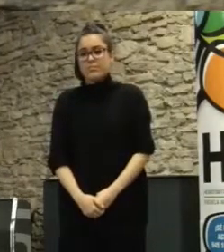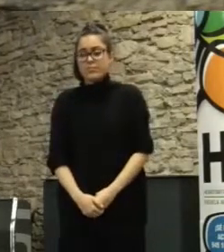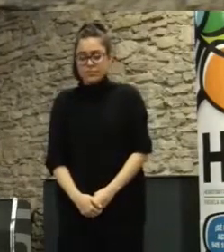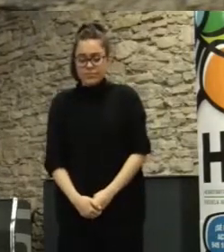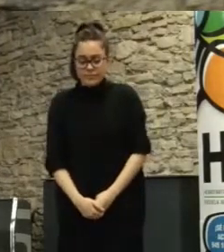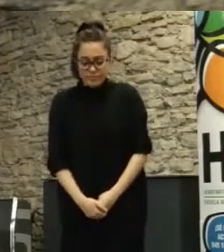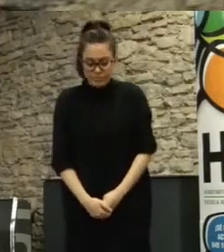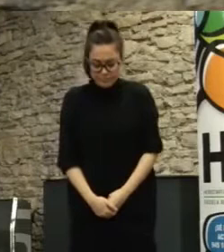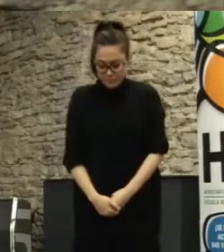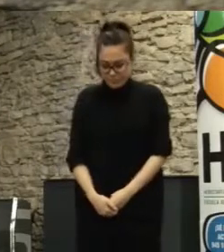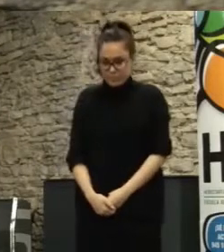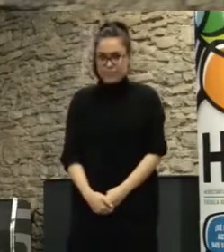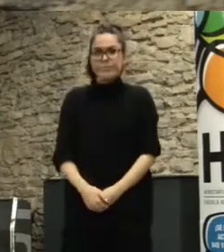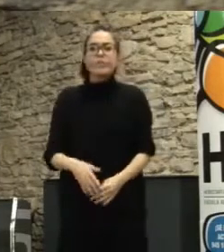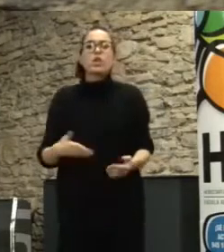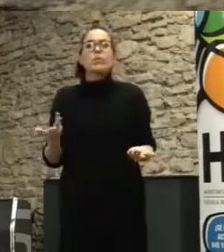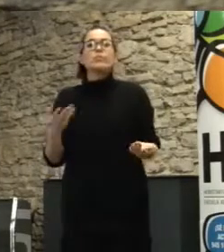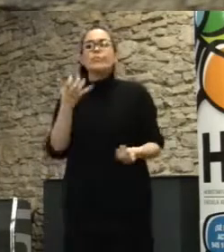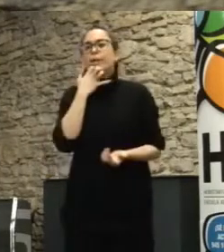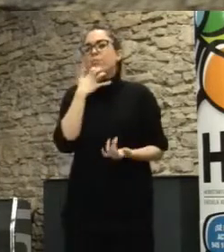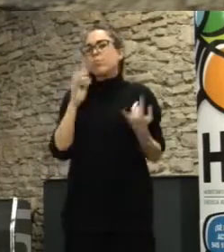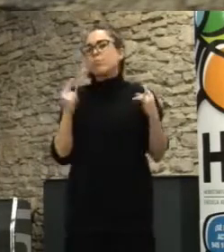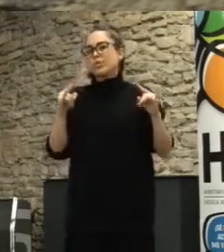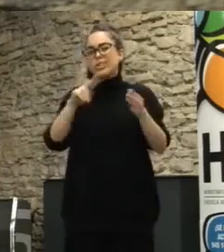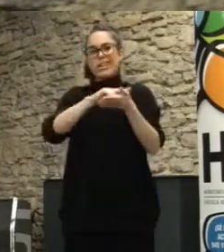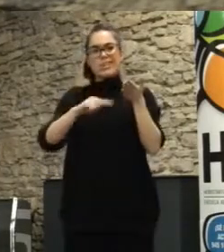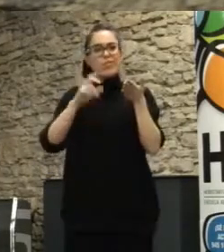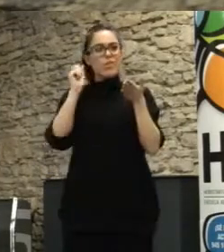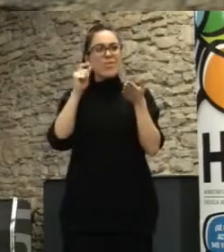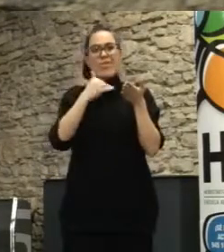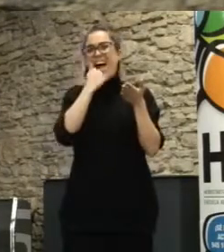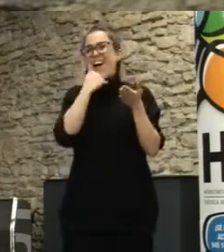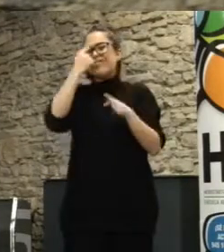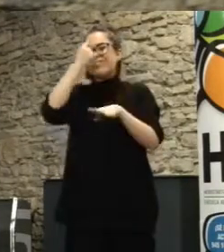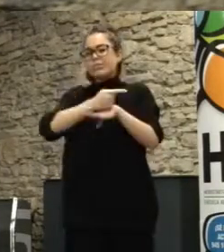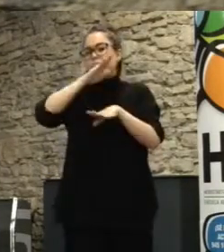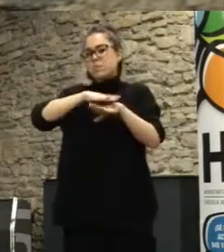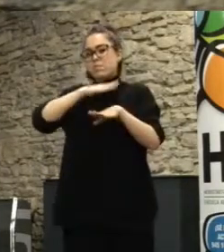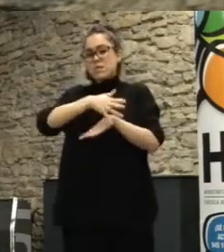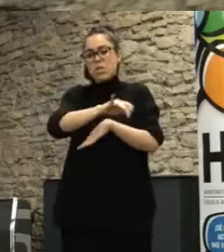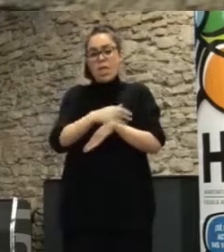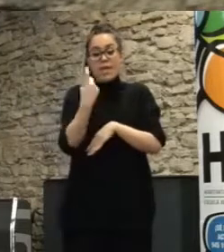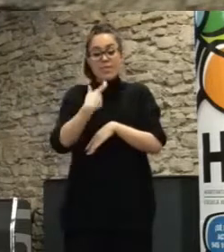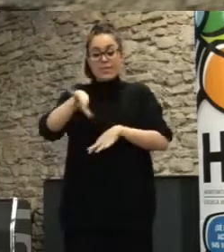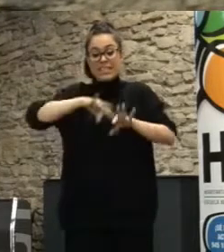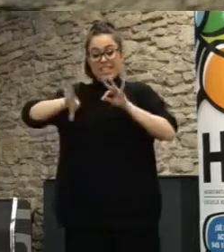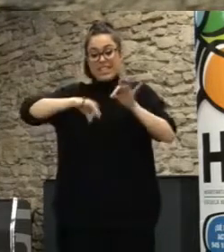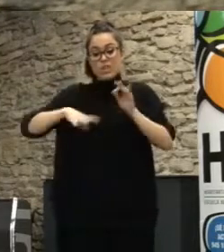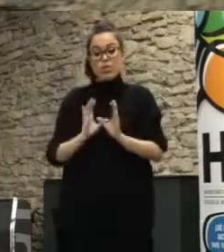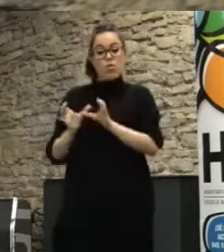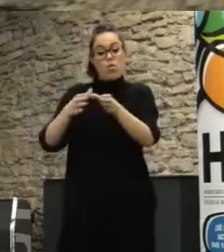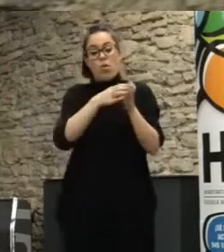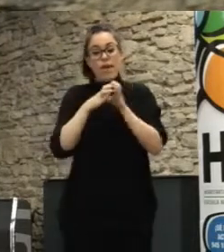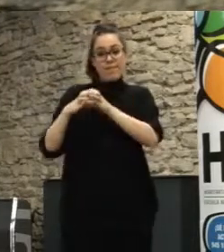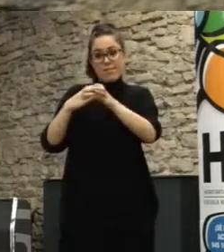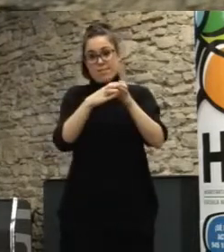los consejos de los bosques gallegos hay una especie de gobernanza en la que hay que llegar a una decisión colectiva tiene que ver con